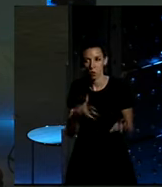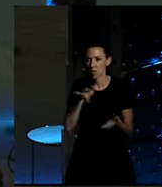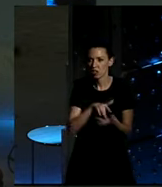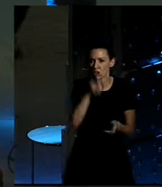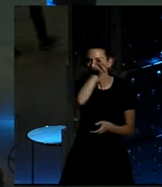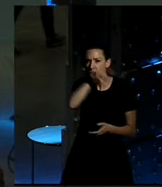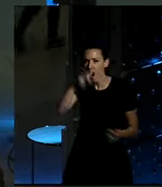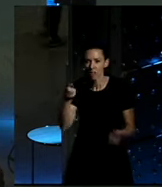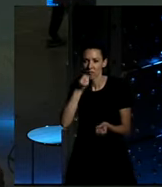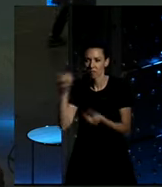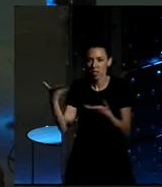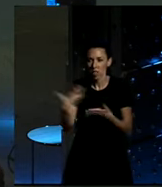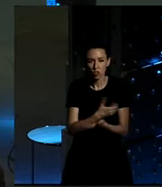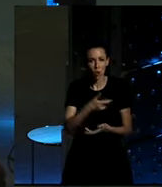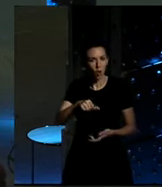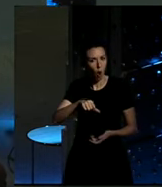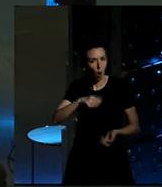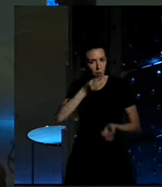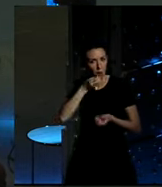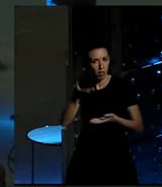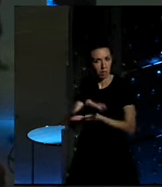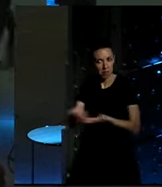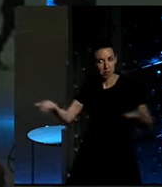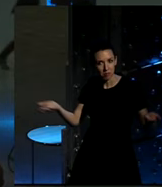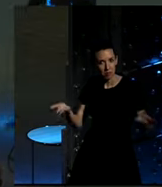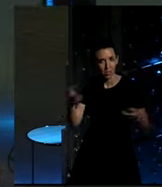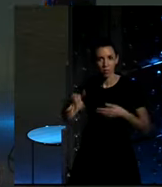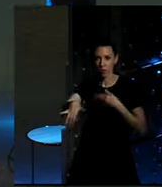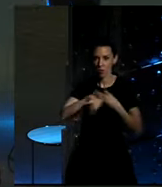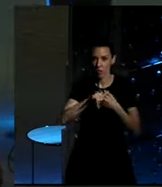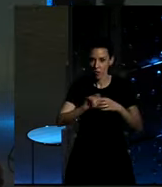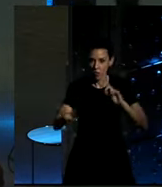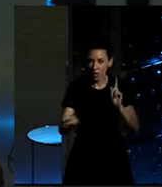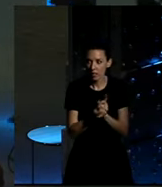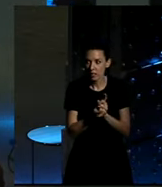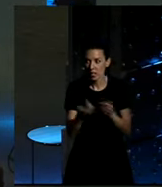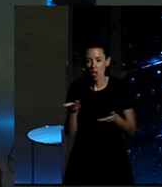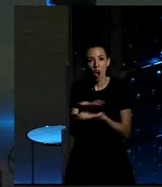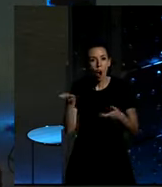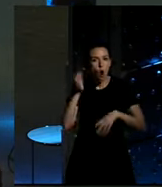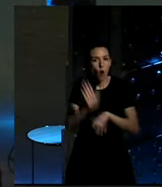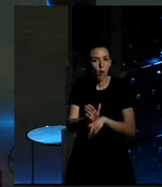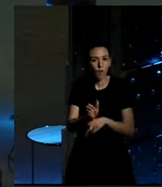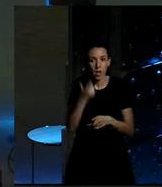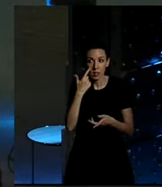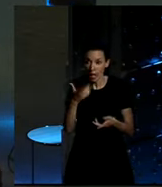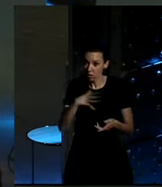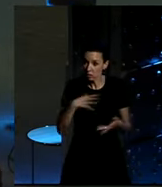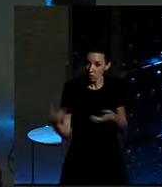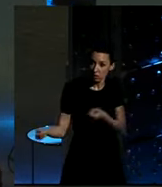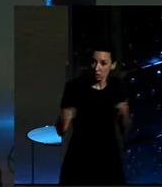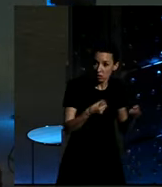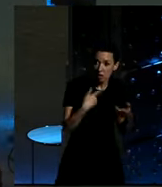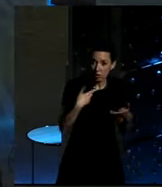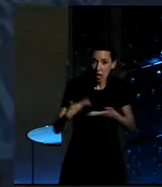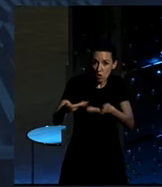todos los lados. Hospitalidad, cercanía, ofertas de te llevo a este sitio, a este otro, quédate